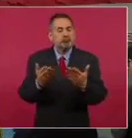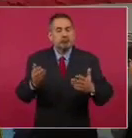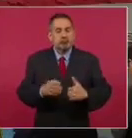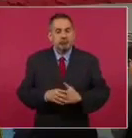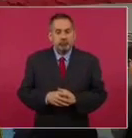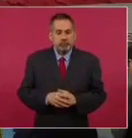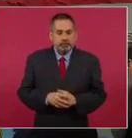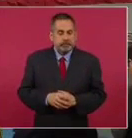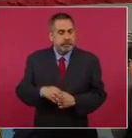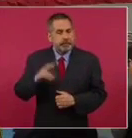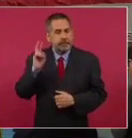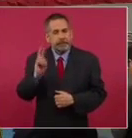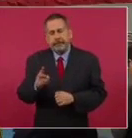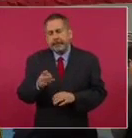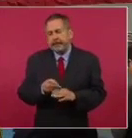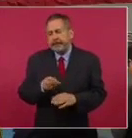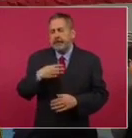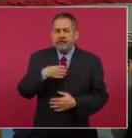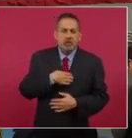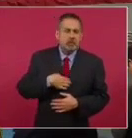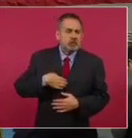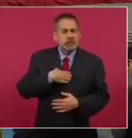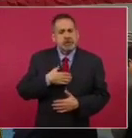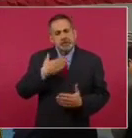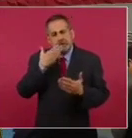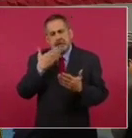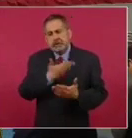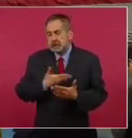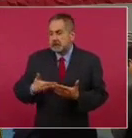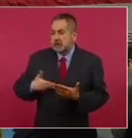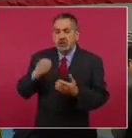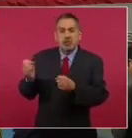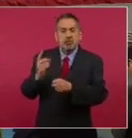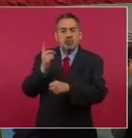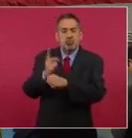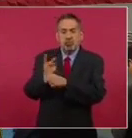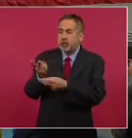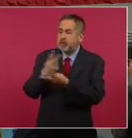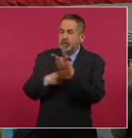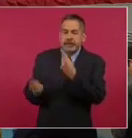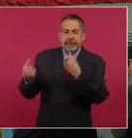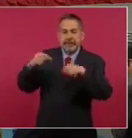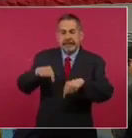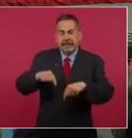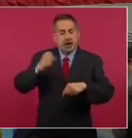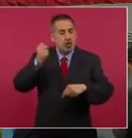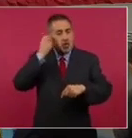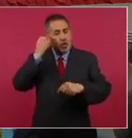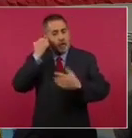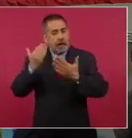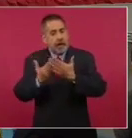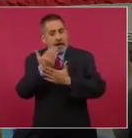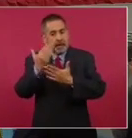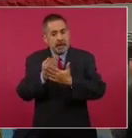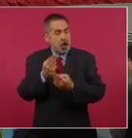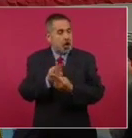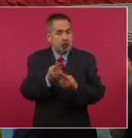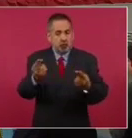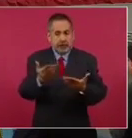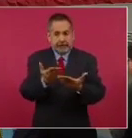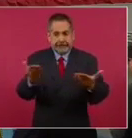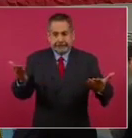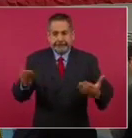Pues la verdad estamos muy contentos, señor presidente, gracias por la oportunidad de estar aquí esta mañana con usted, con ustedes,